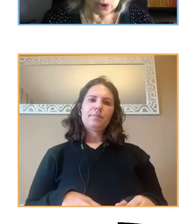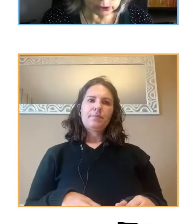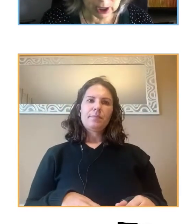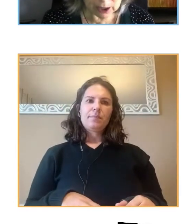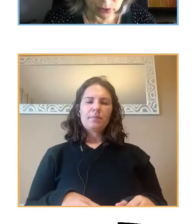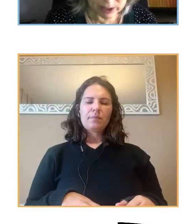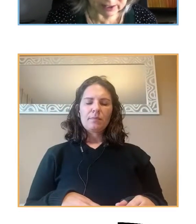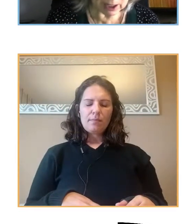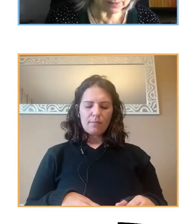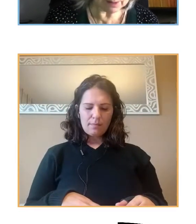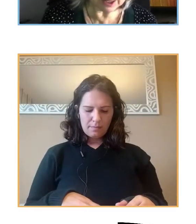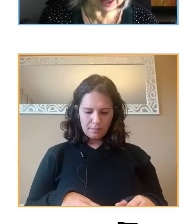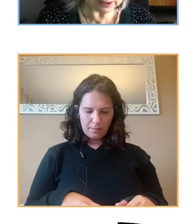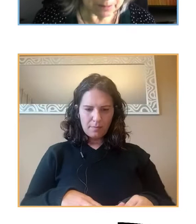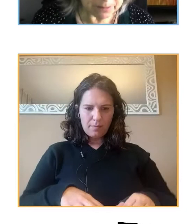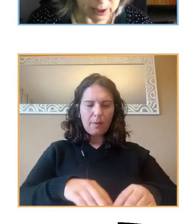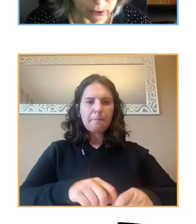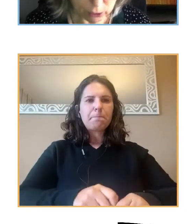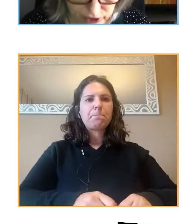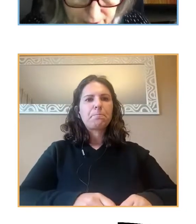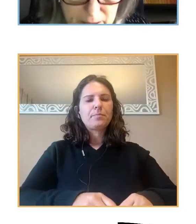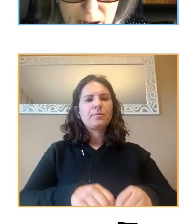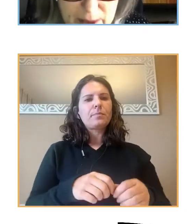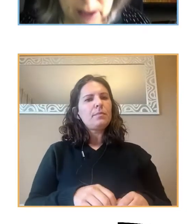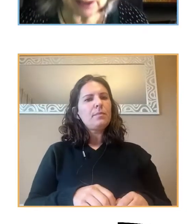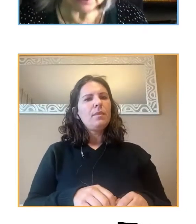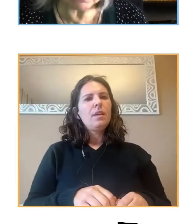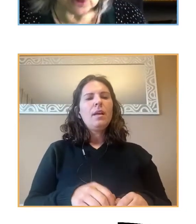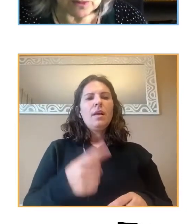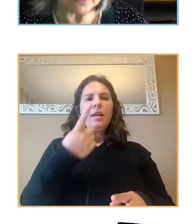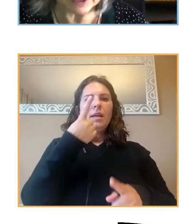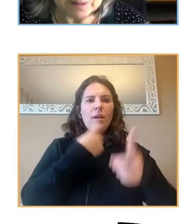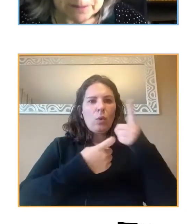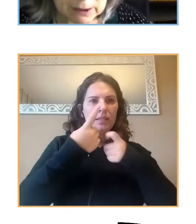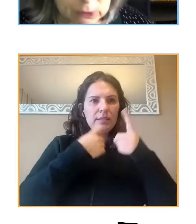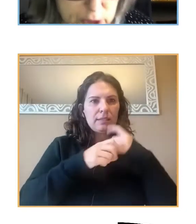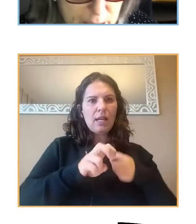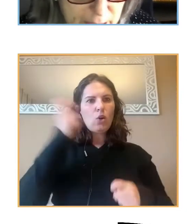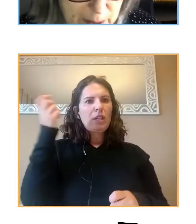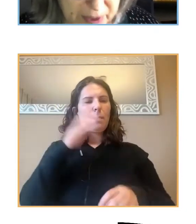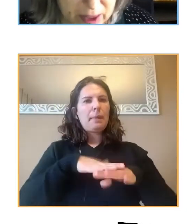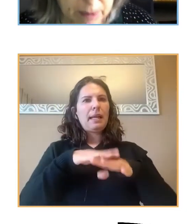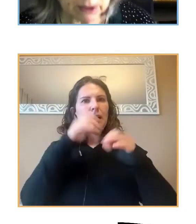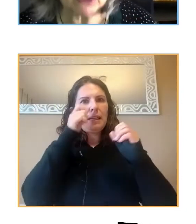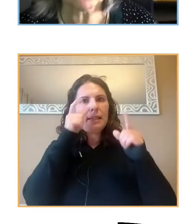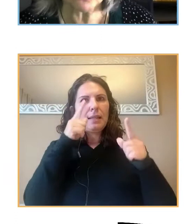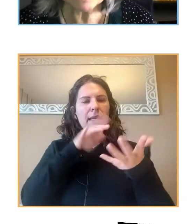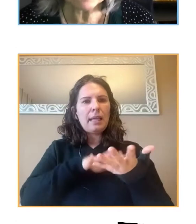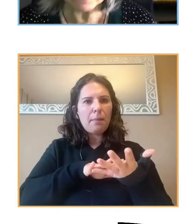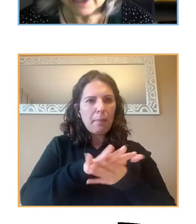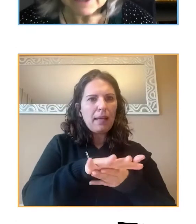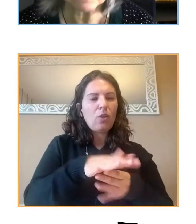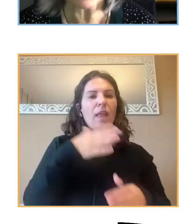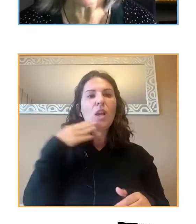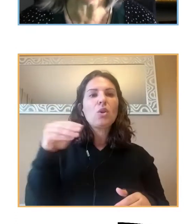Otra encuesta para dar también constancia del impacto que perciben los jóvenes